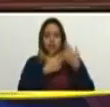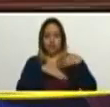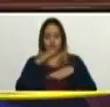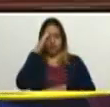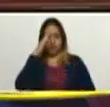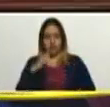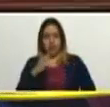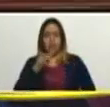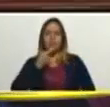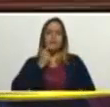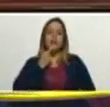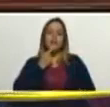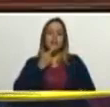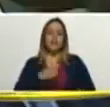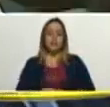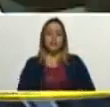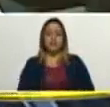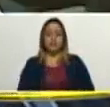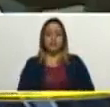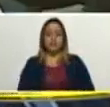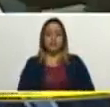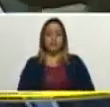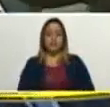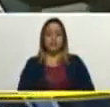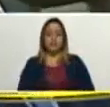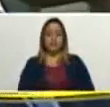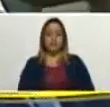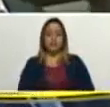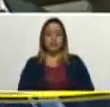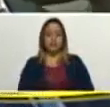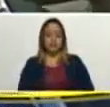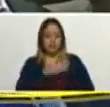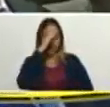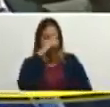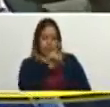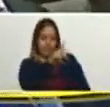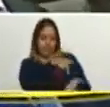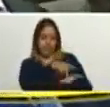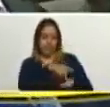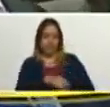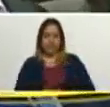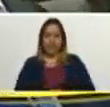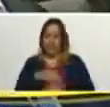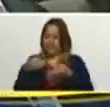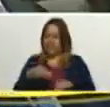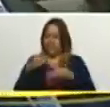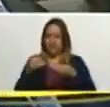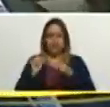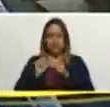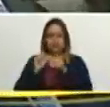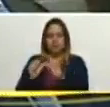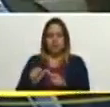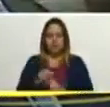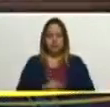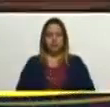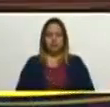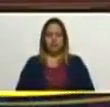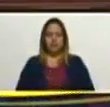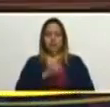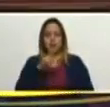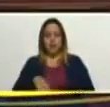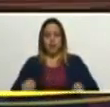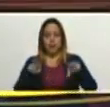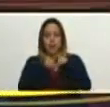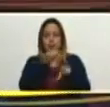Vladimir Padrino López presente y siempre consecuente, igualmente el